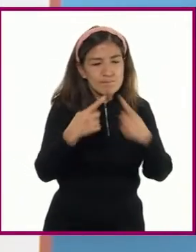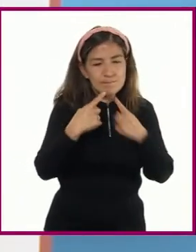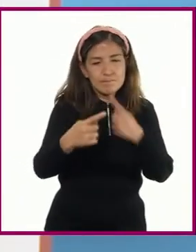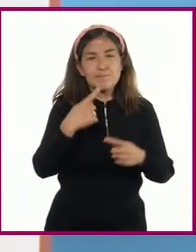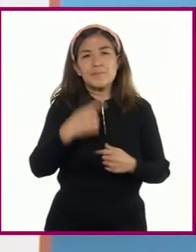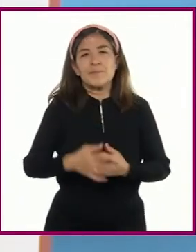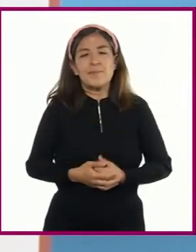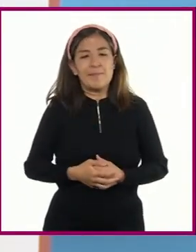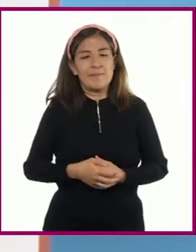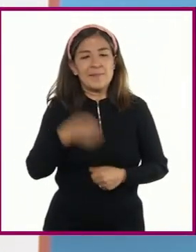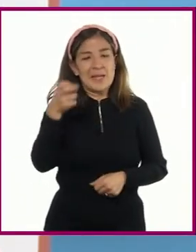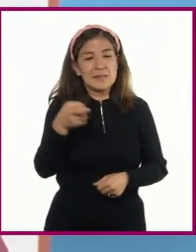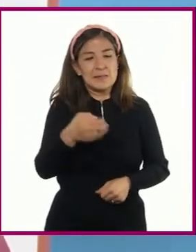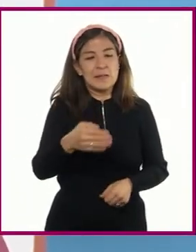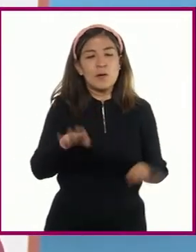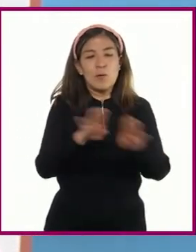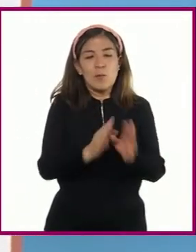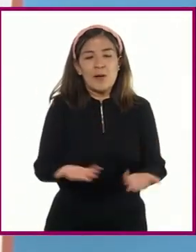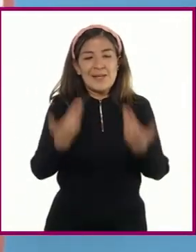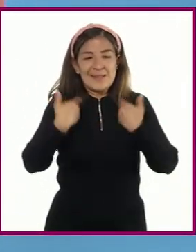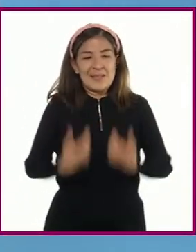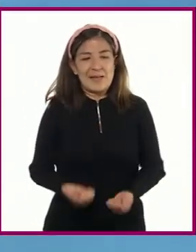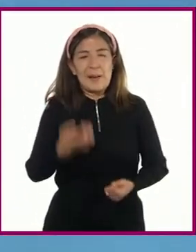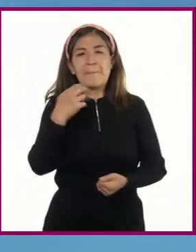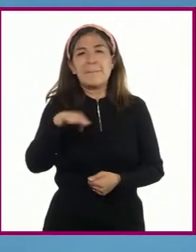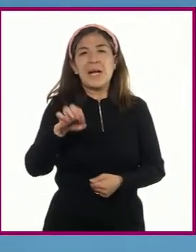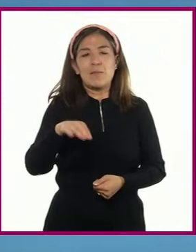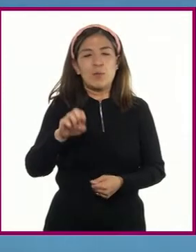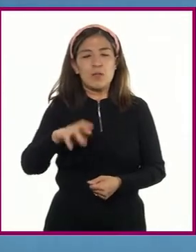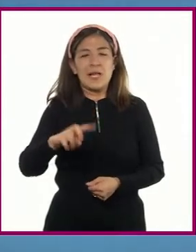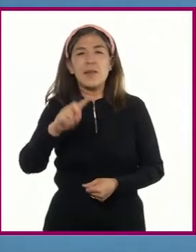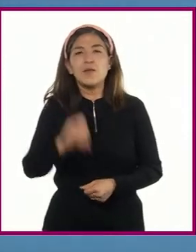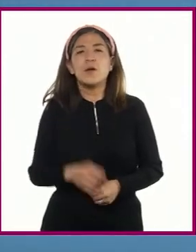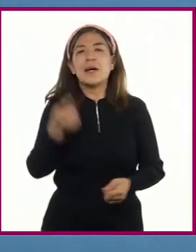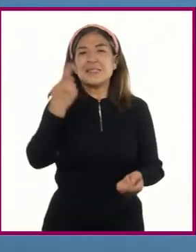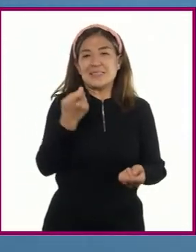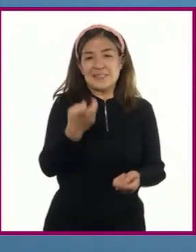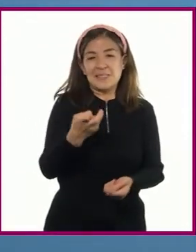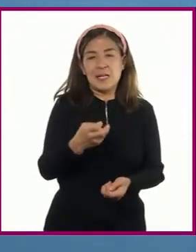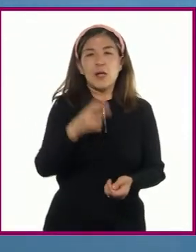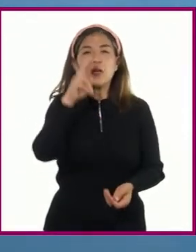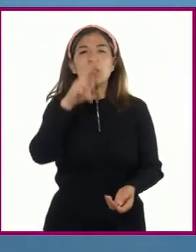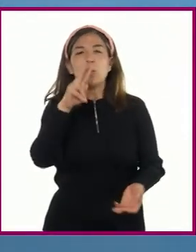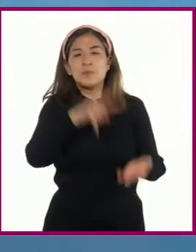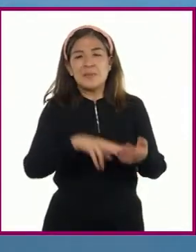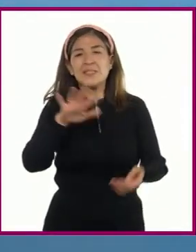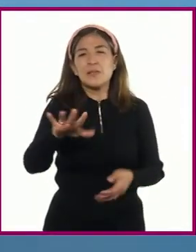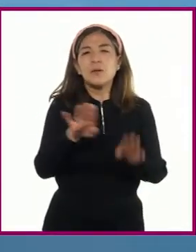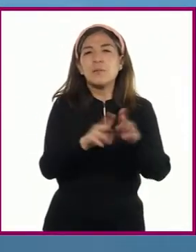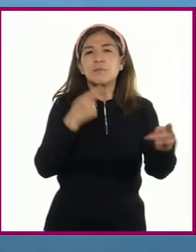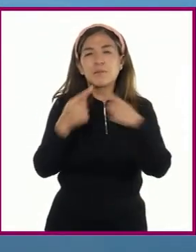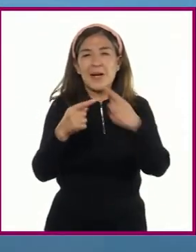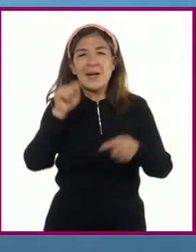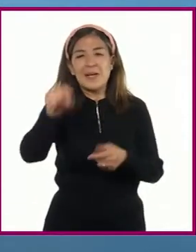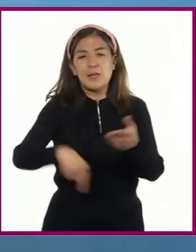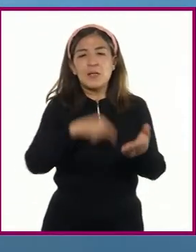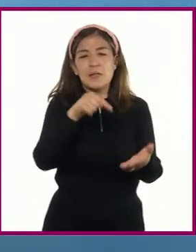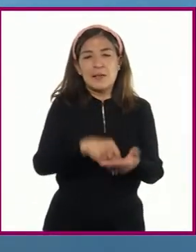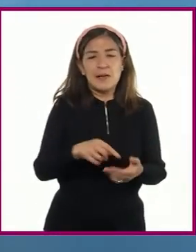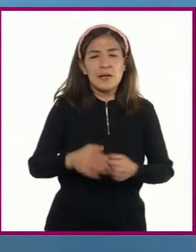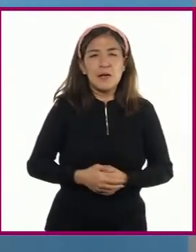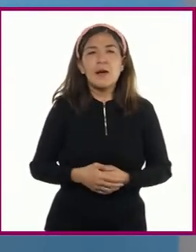El memorando de entendimiento de agosto de 2005 entre el gobierno de Indonesia y el movimiento libre de ASEP, GAM,